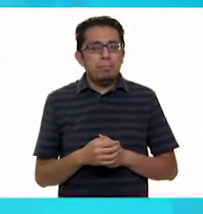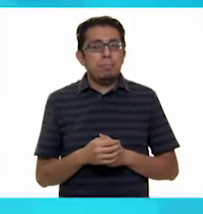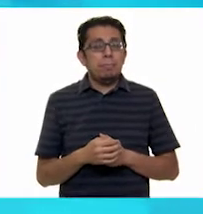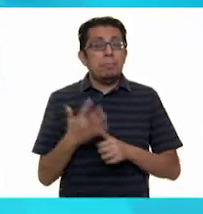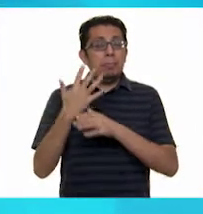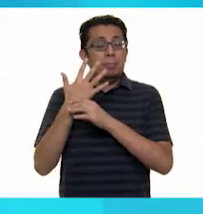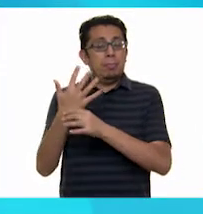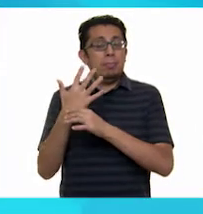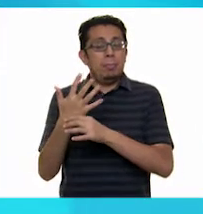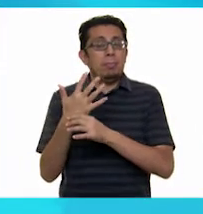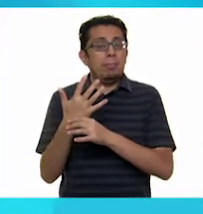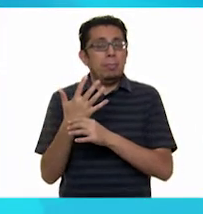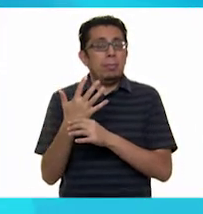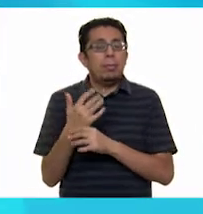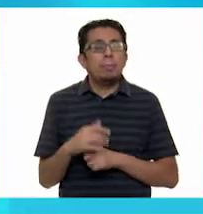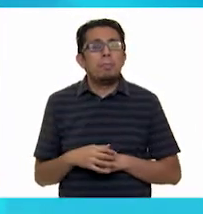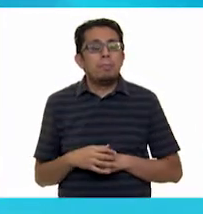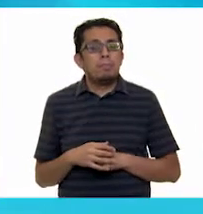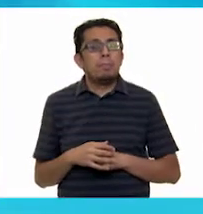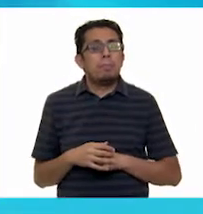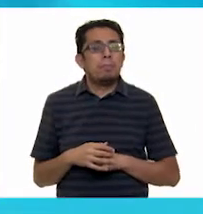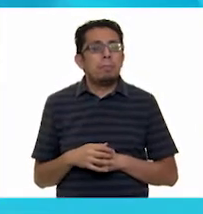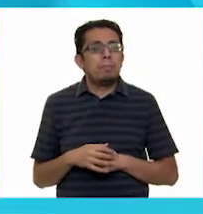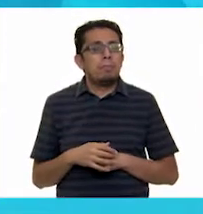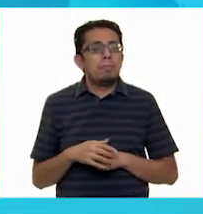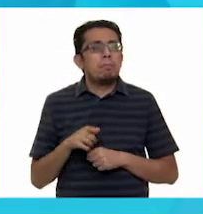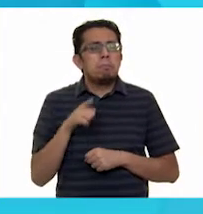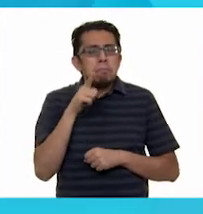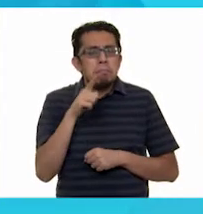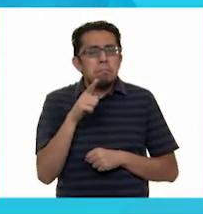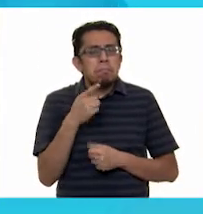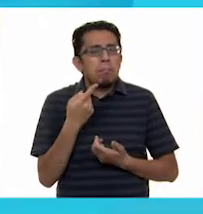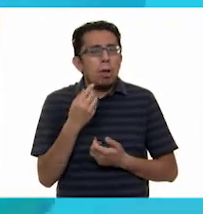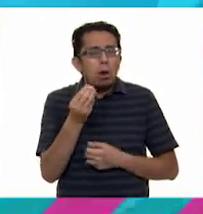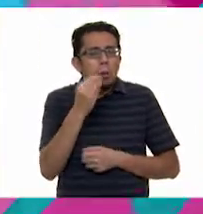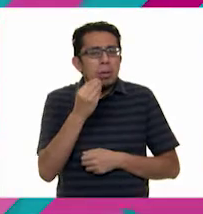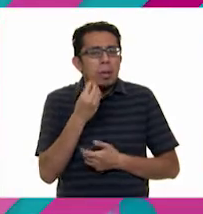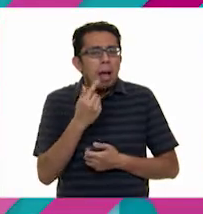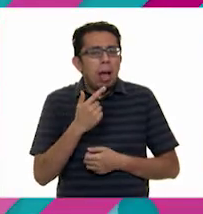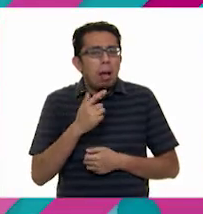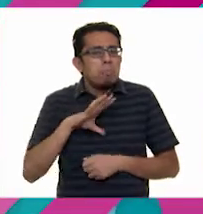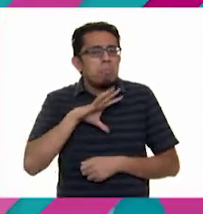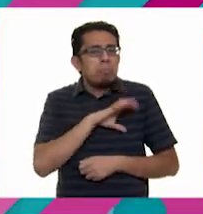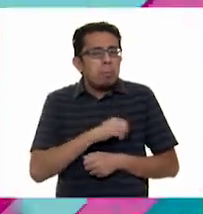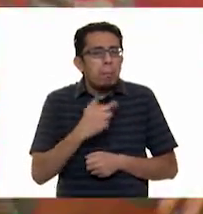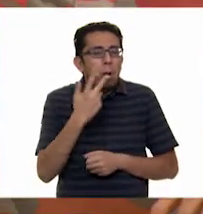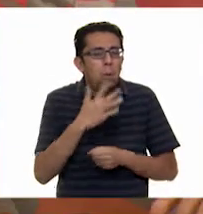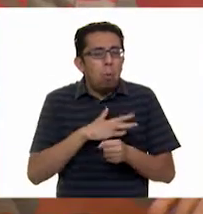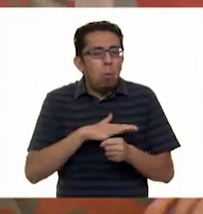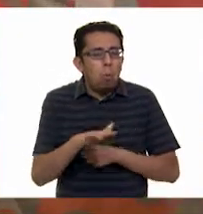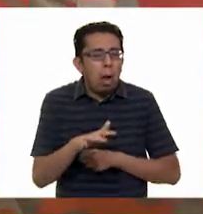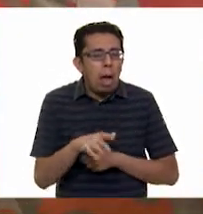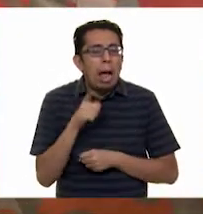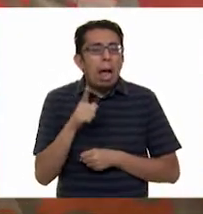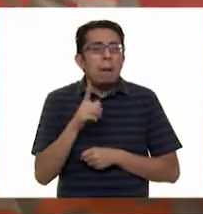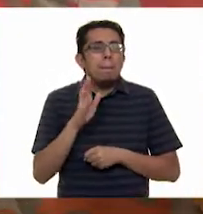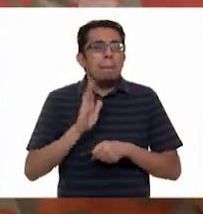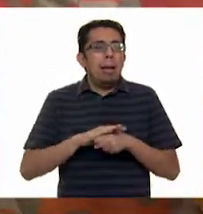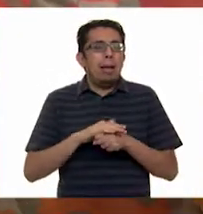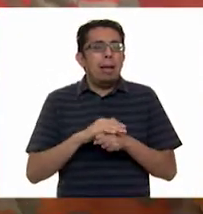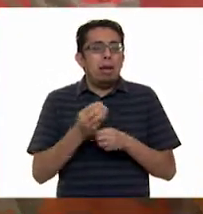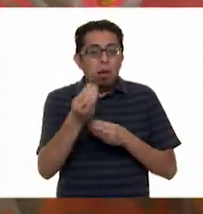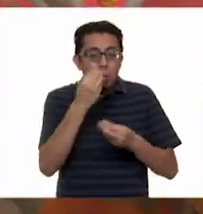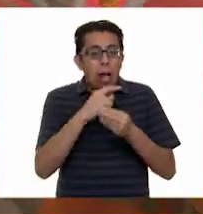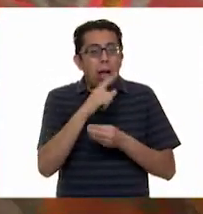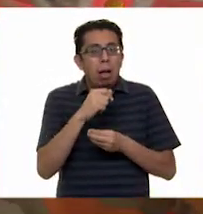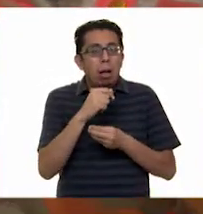Dice, ¿qué comida prefieren? ¿Por qué? Ah, pues porque era más nutritivo y aparte preferieron la